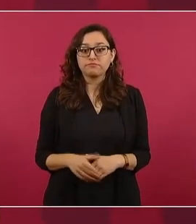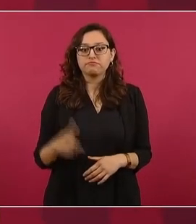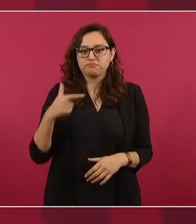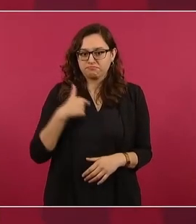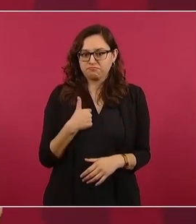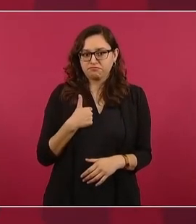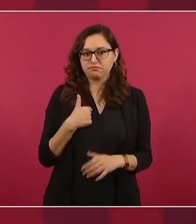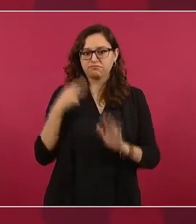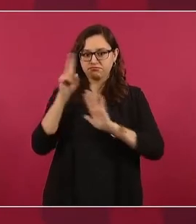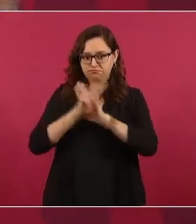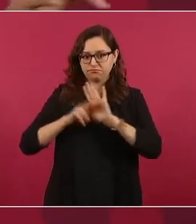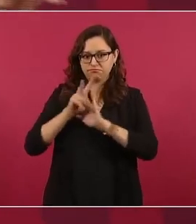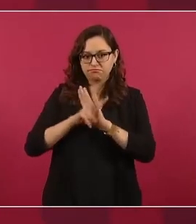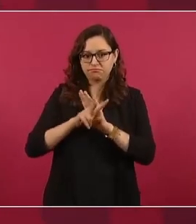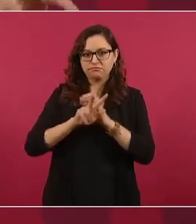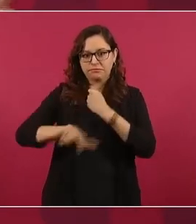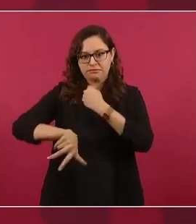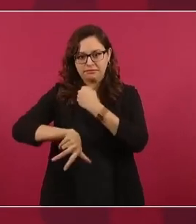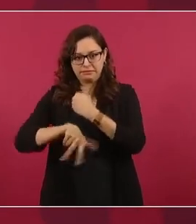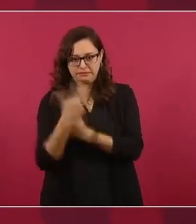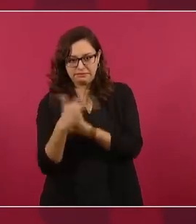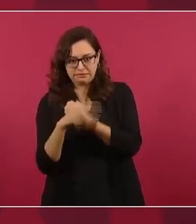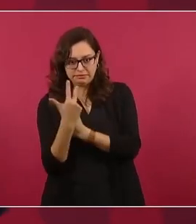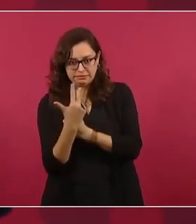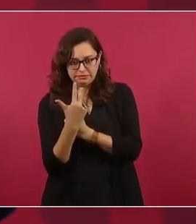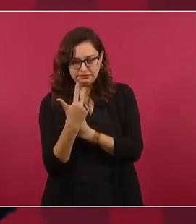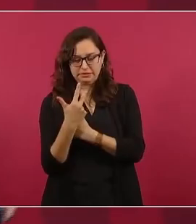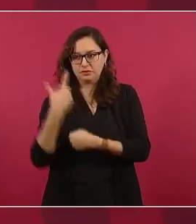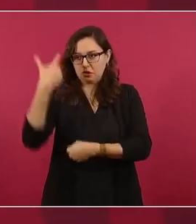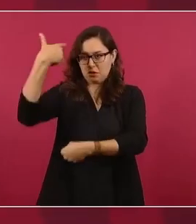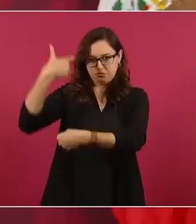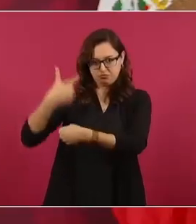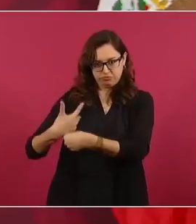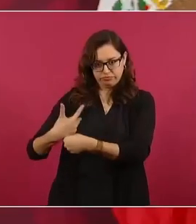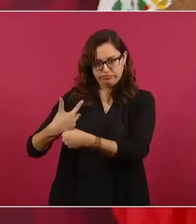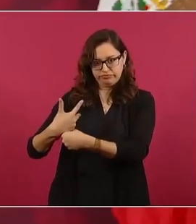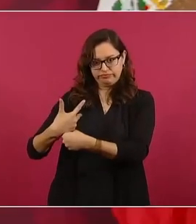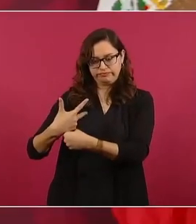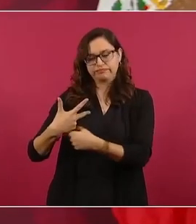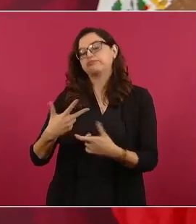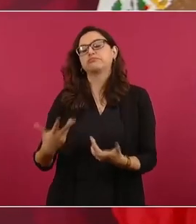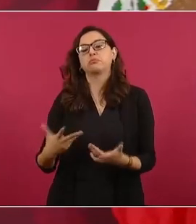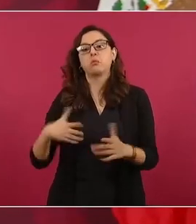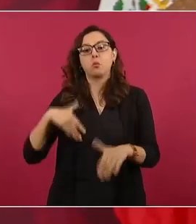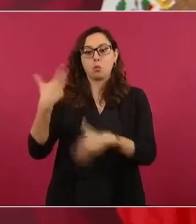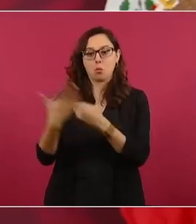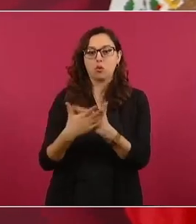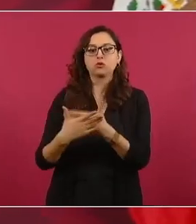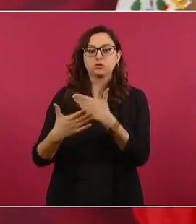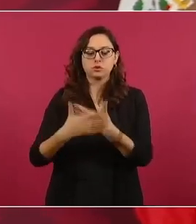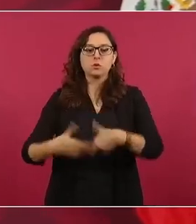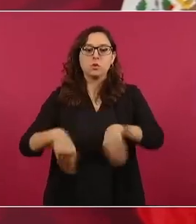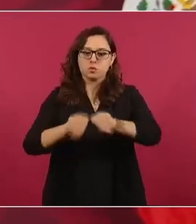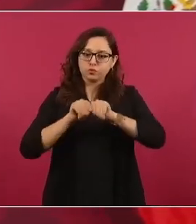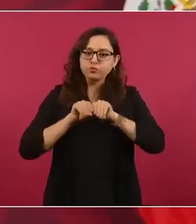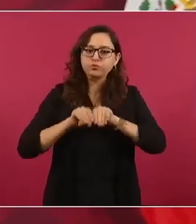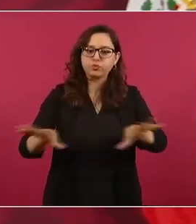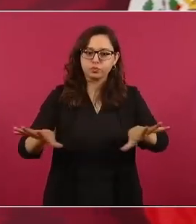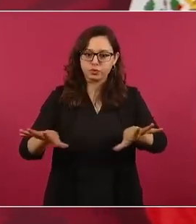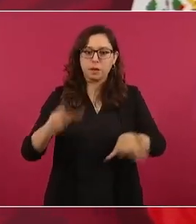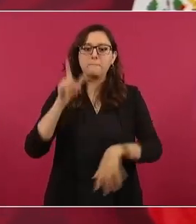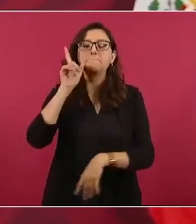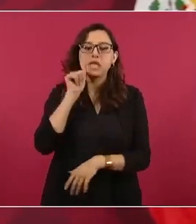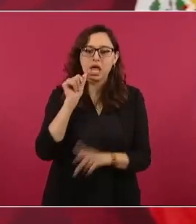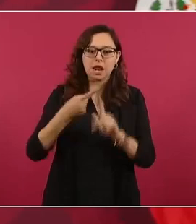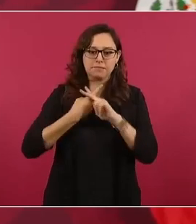mensajes que van a empezar a pasar desde la semana, perdón,